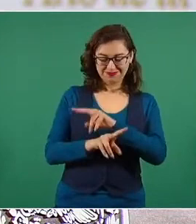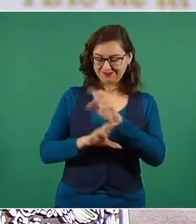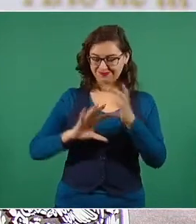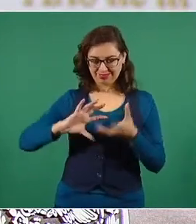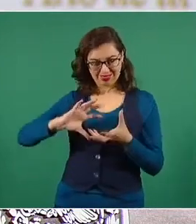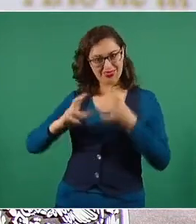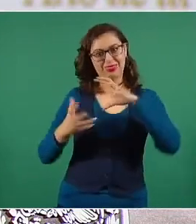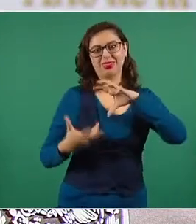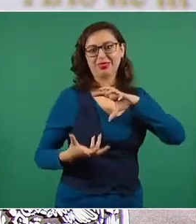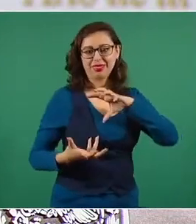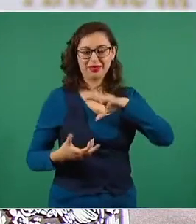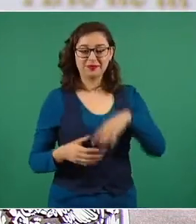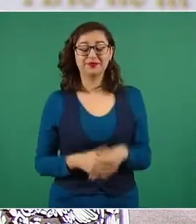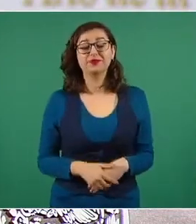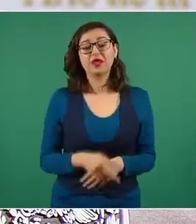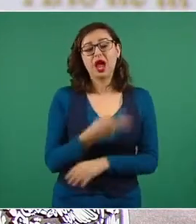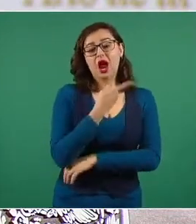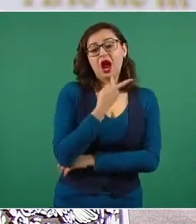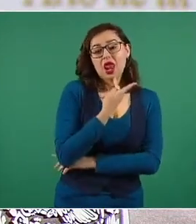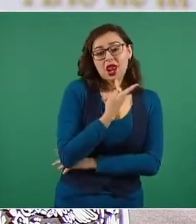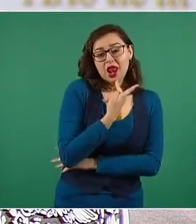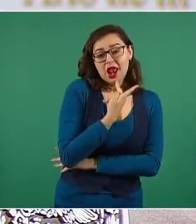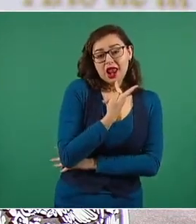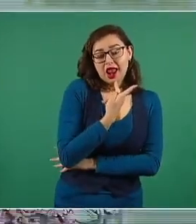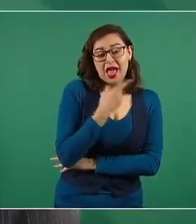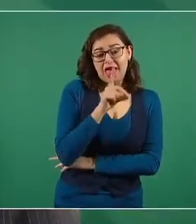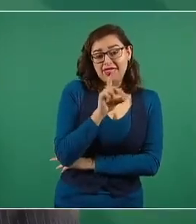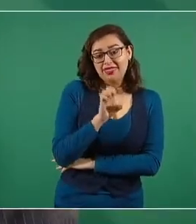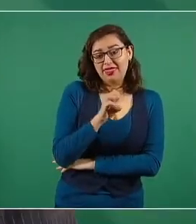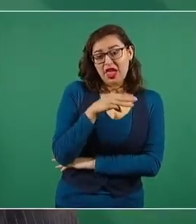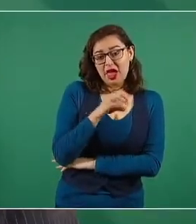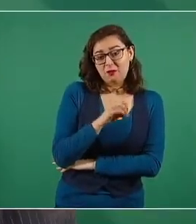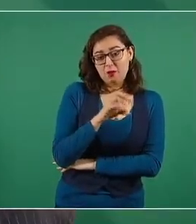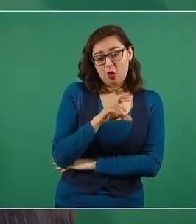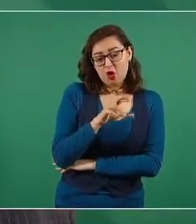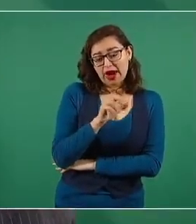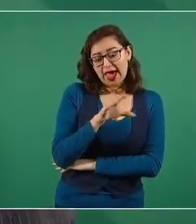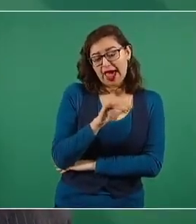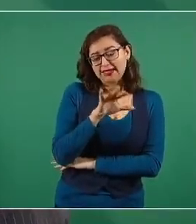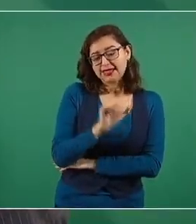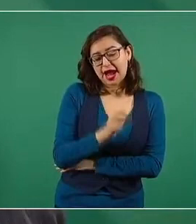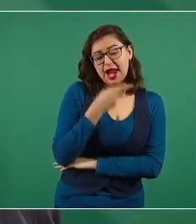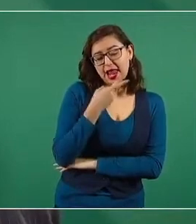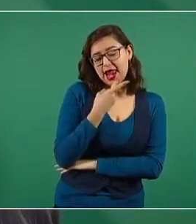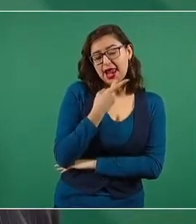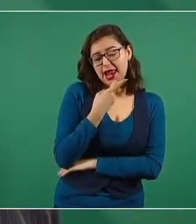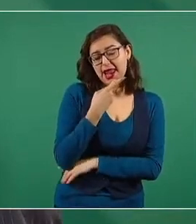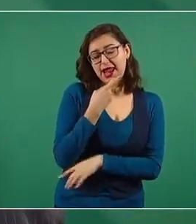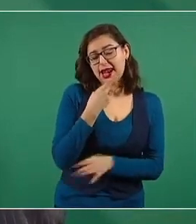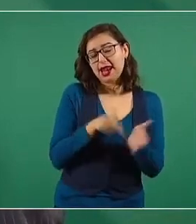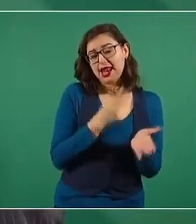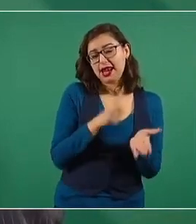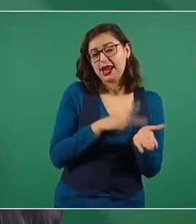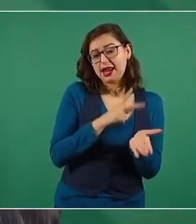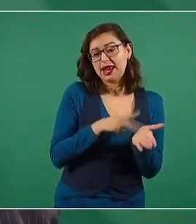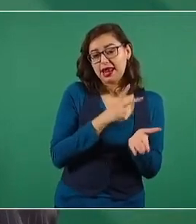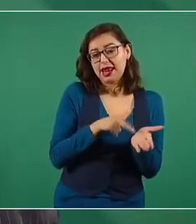de que en el discurso se hablaba de democracia, pero en los hechos no se